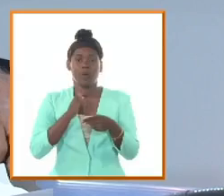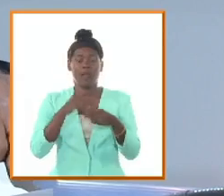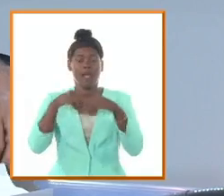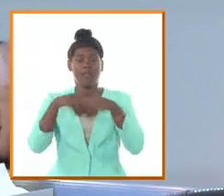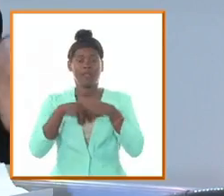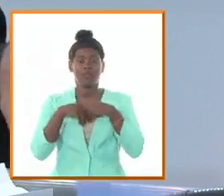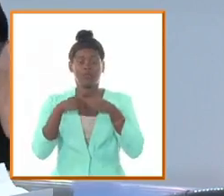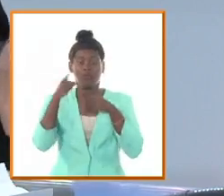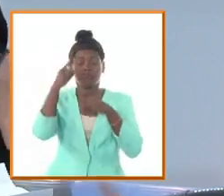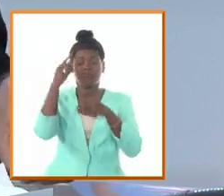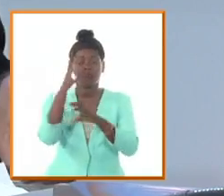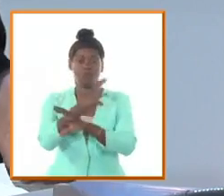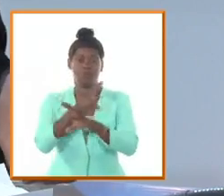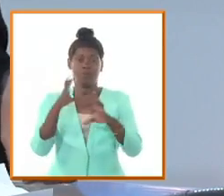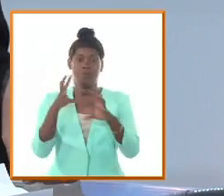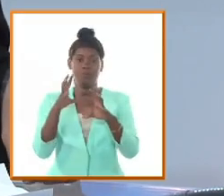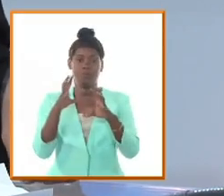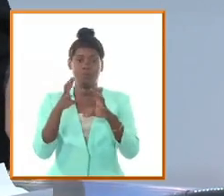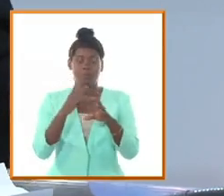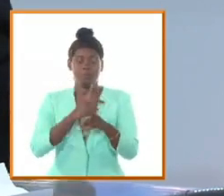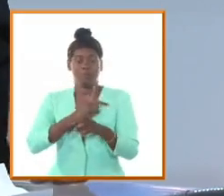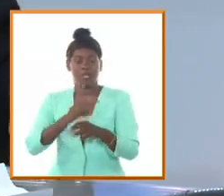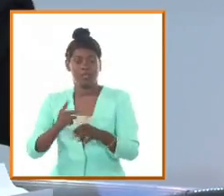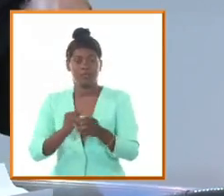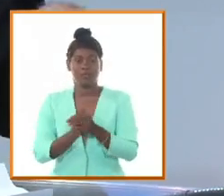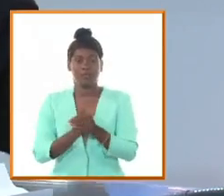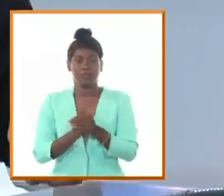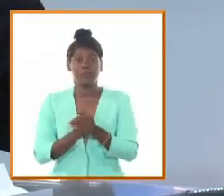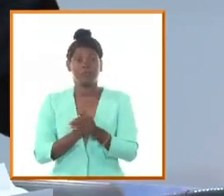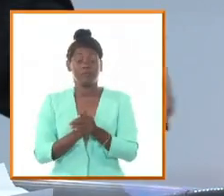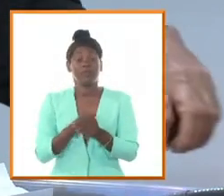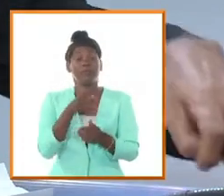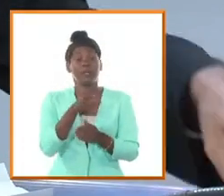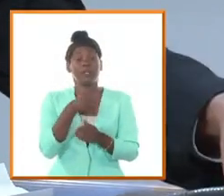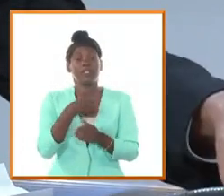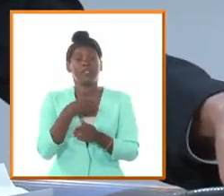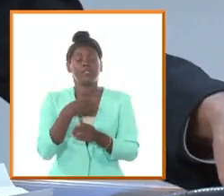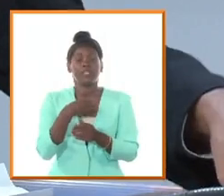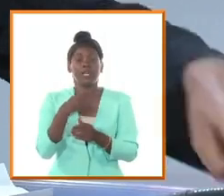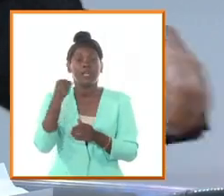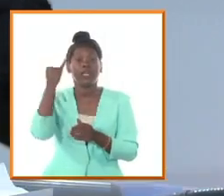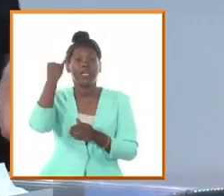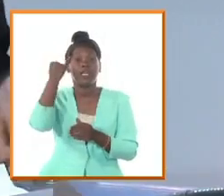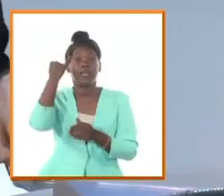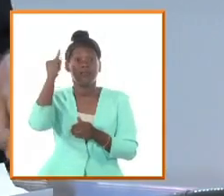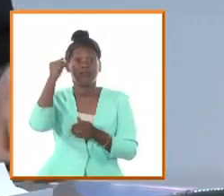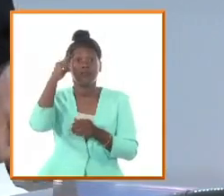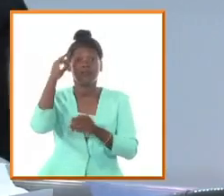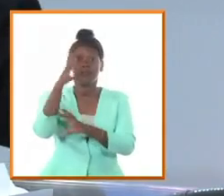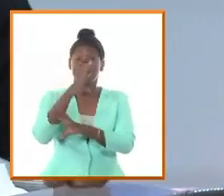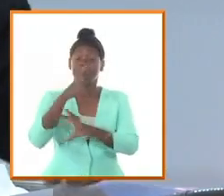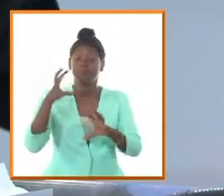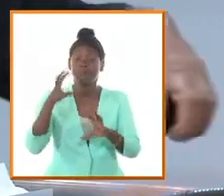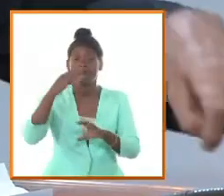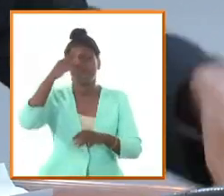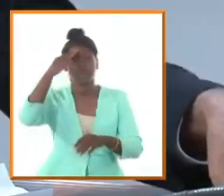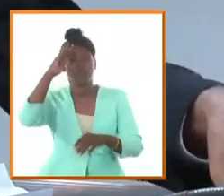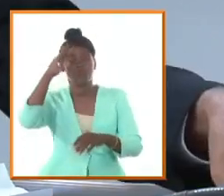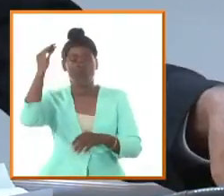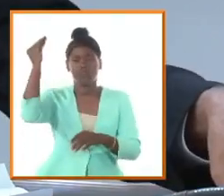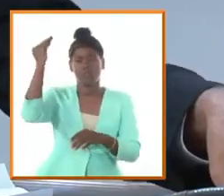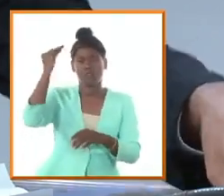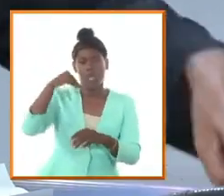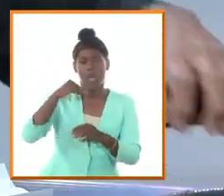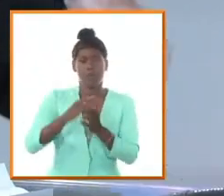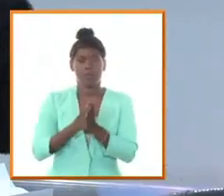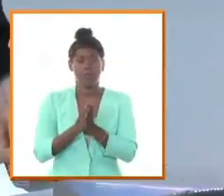una doctrina que fundamentalmente expresa una ideología cubana una ideología cubana que se plasma